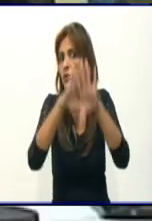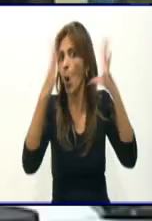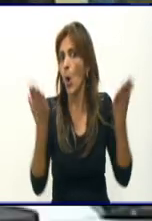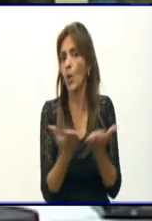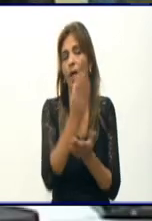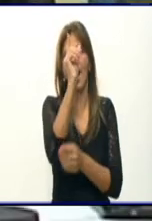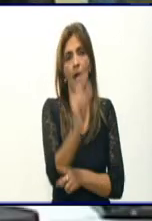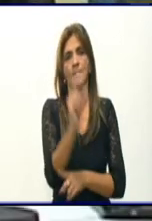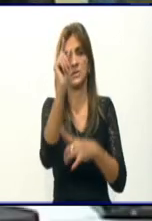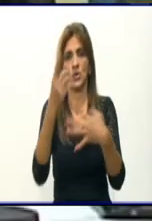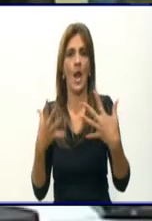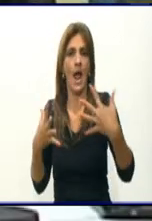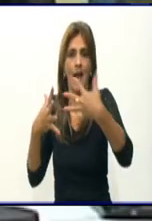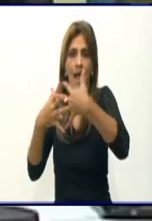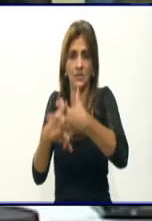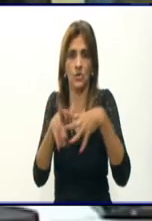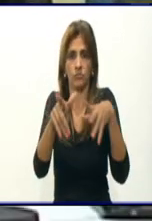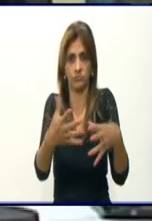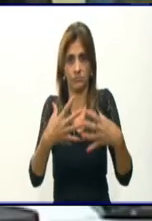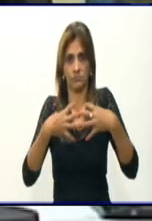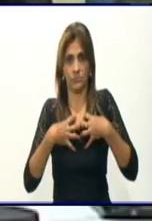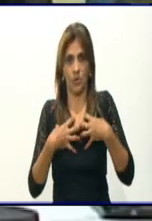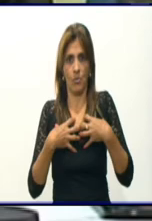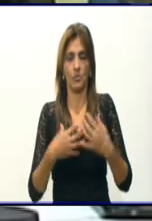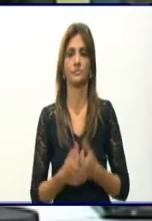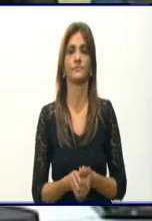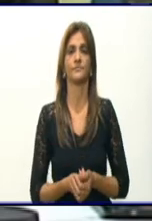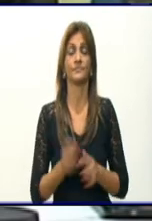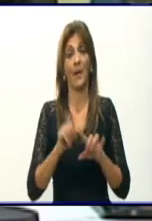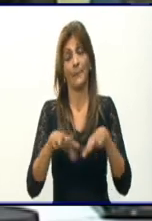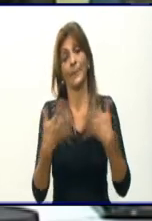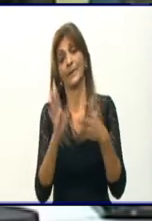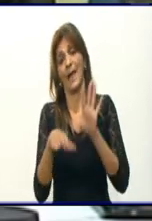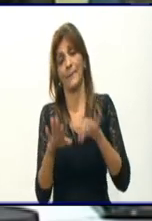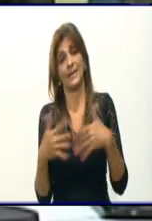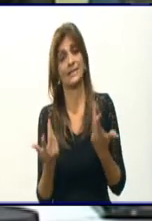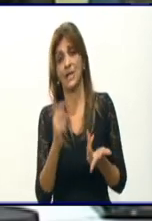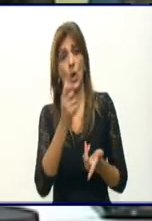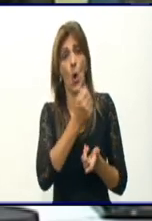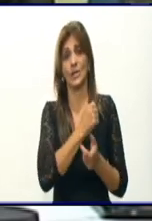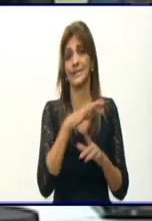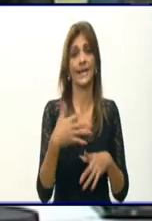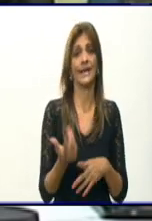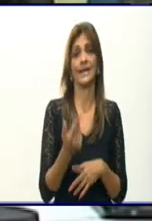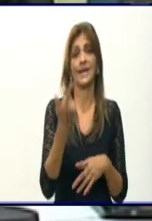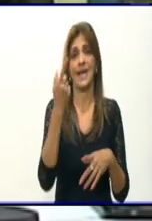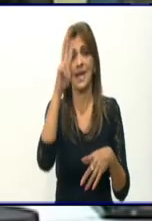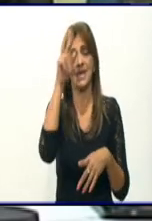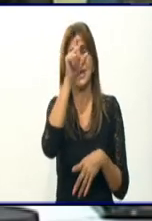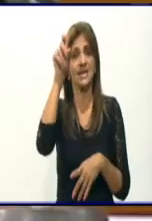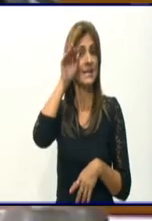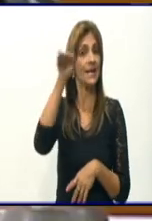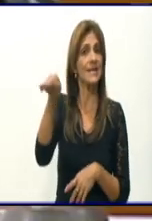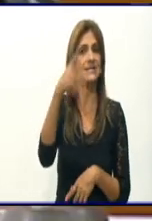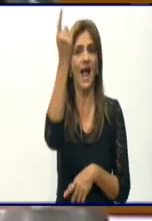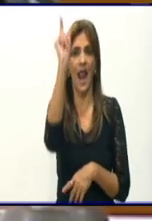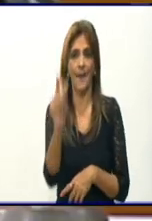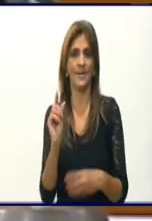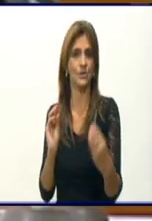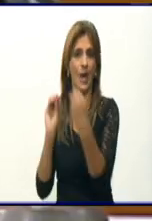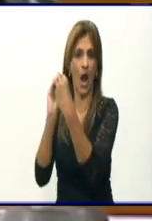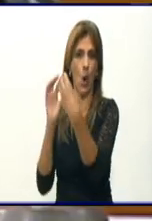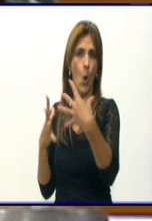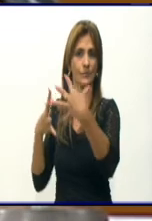doctora, para evitar que ingresen a esa otra persona, porque el que es contacto va aislado, ¿es así? Exactamente. Y realmente